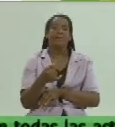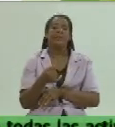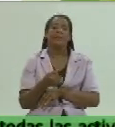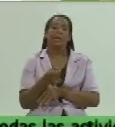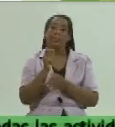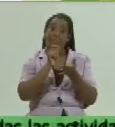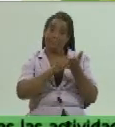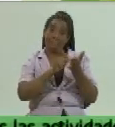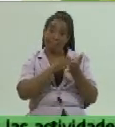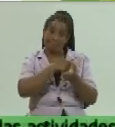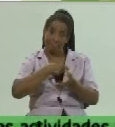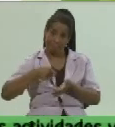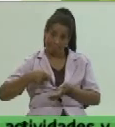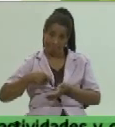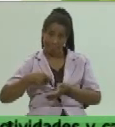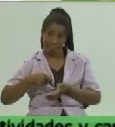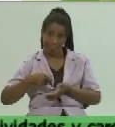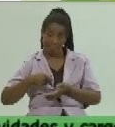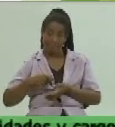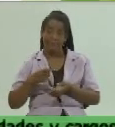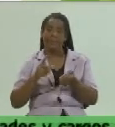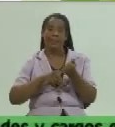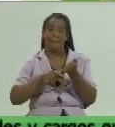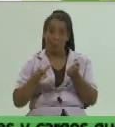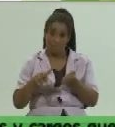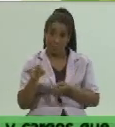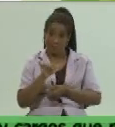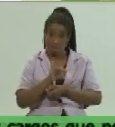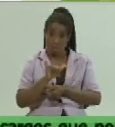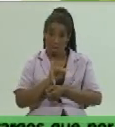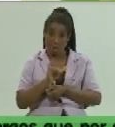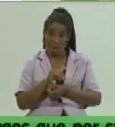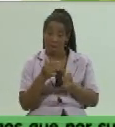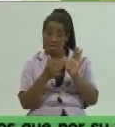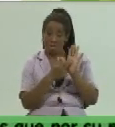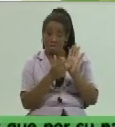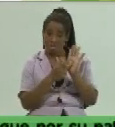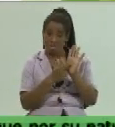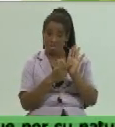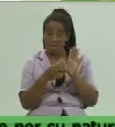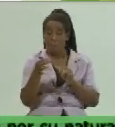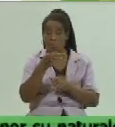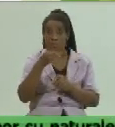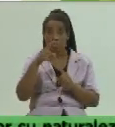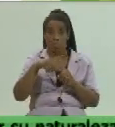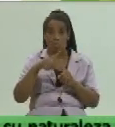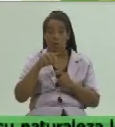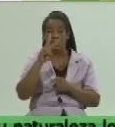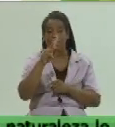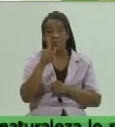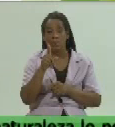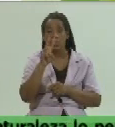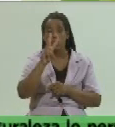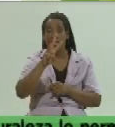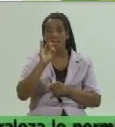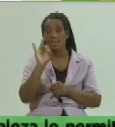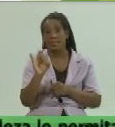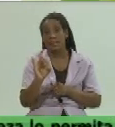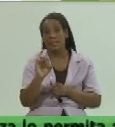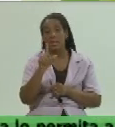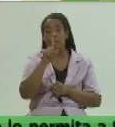supervisión y en la provincia también ahí está en el caso del municipio de las túnel 31 37 12 38